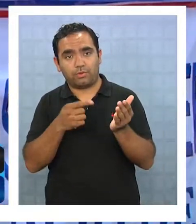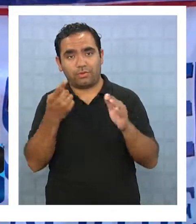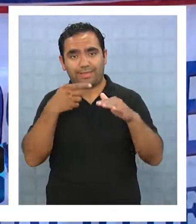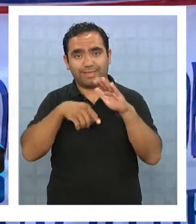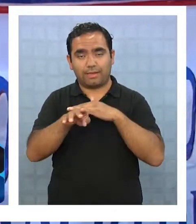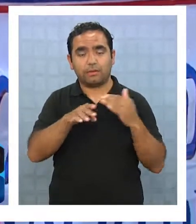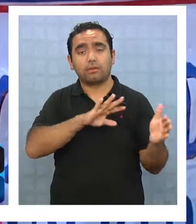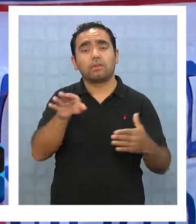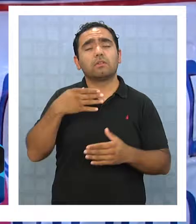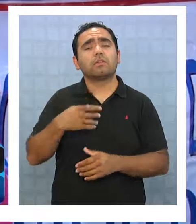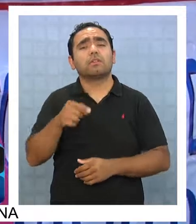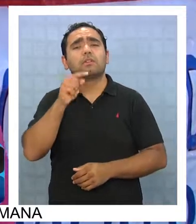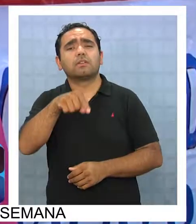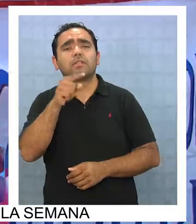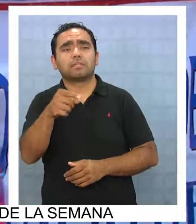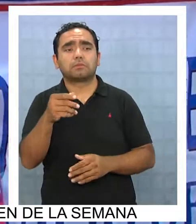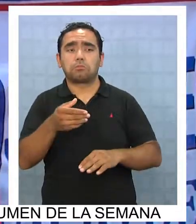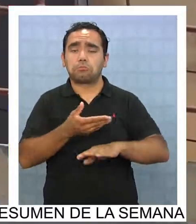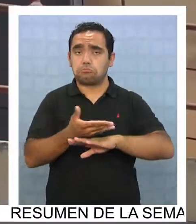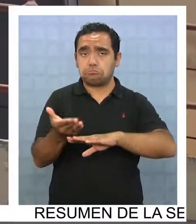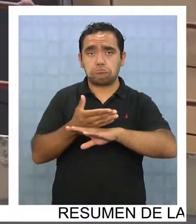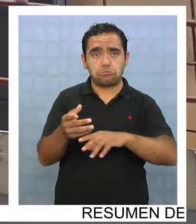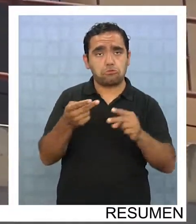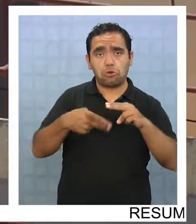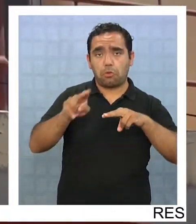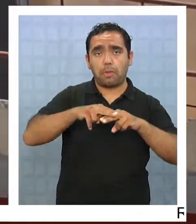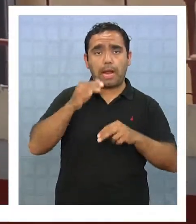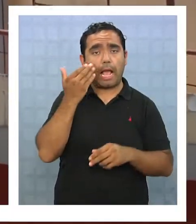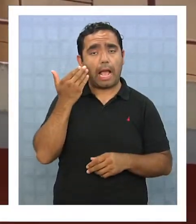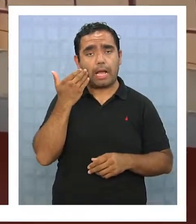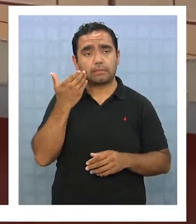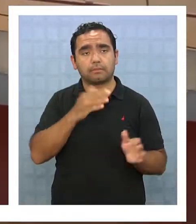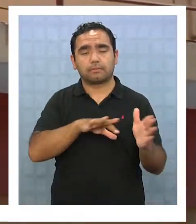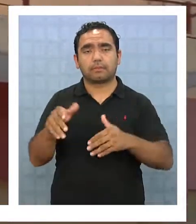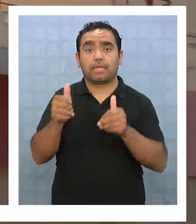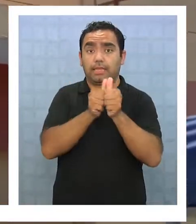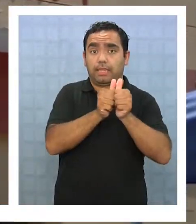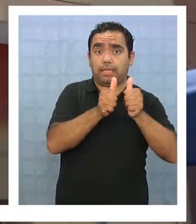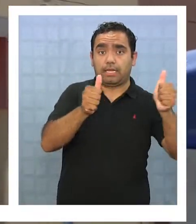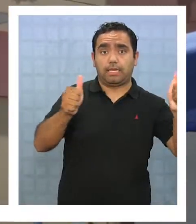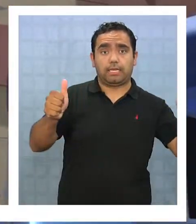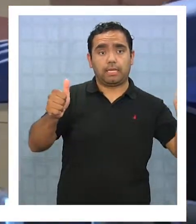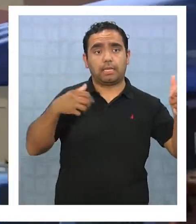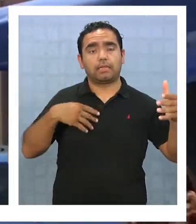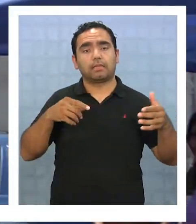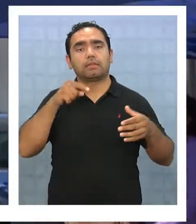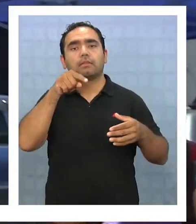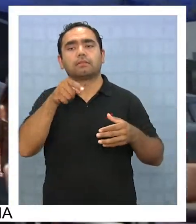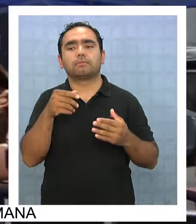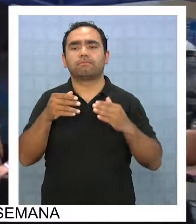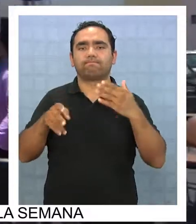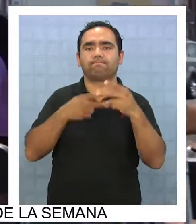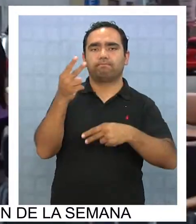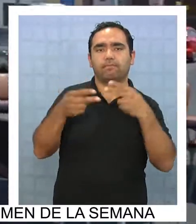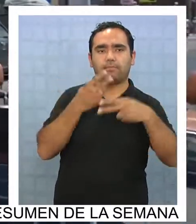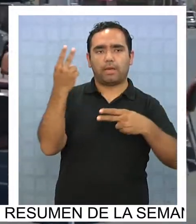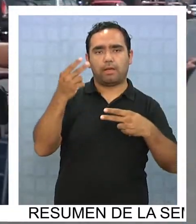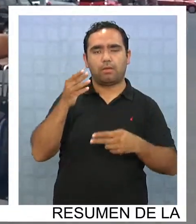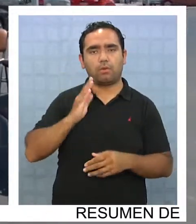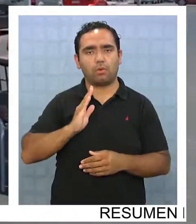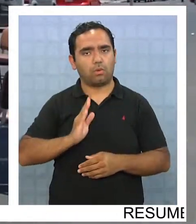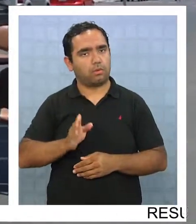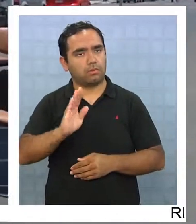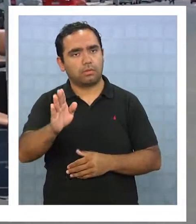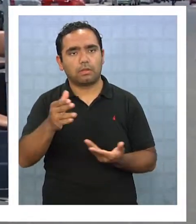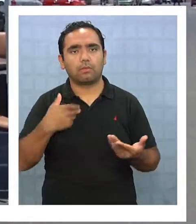no hay poca gente, está funcionando casi en forma normal. Dirigentes gremiales mantendrán el paro en la medida que se retrase la respuesta